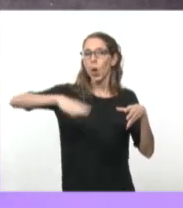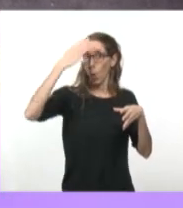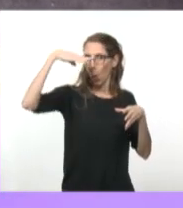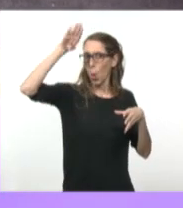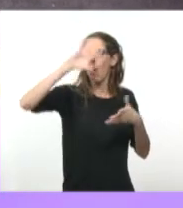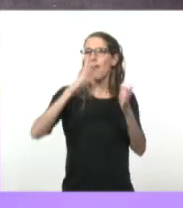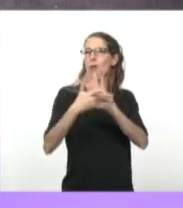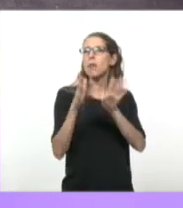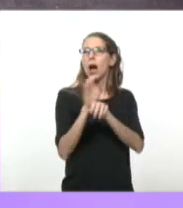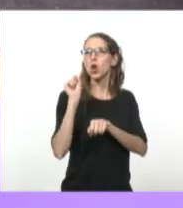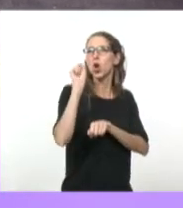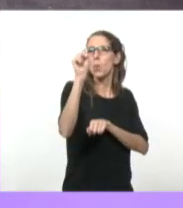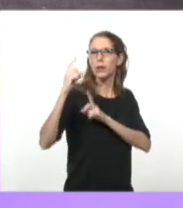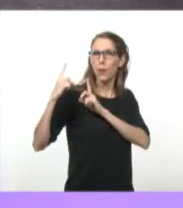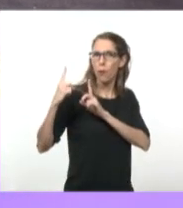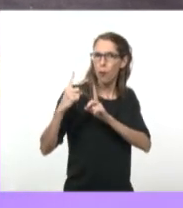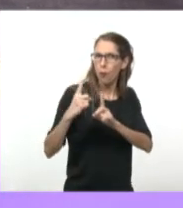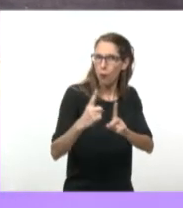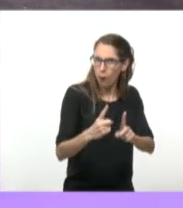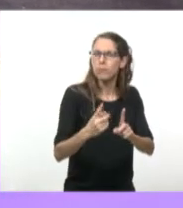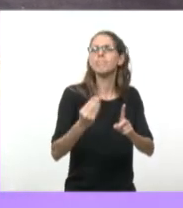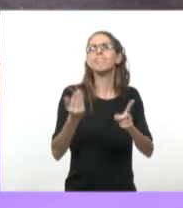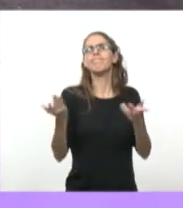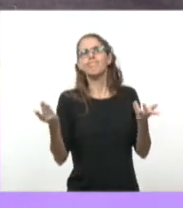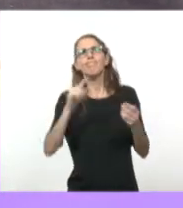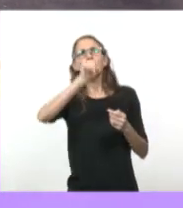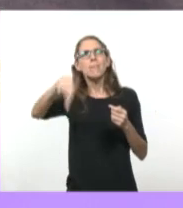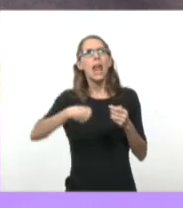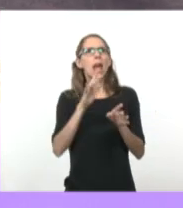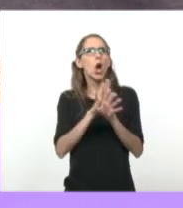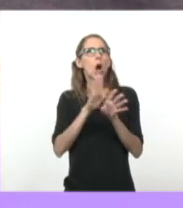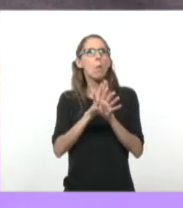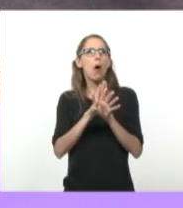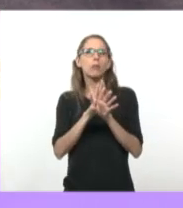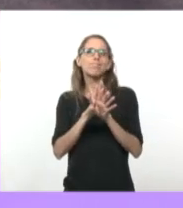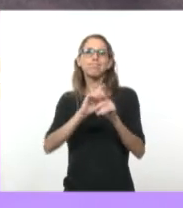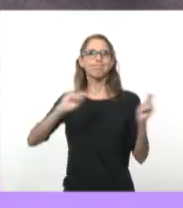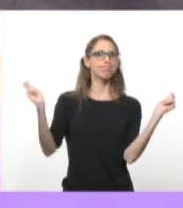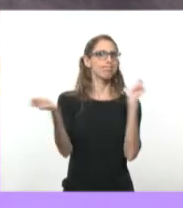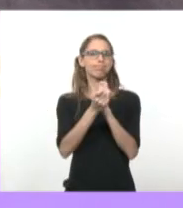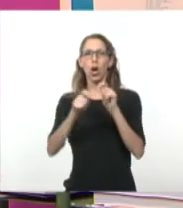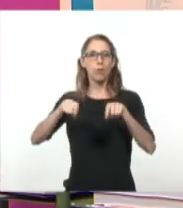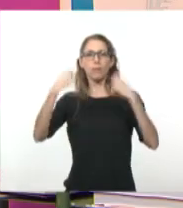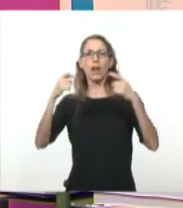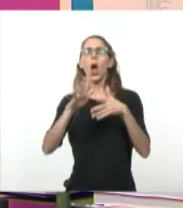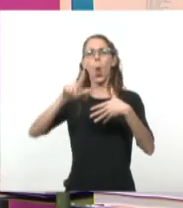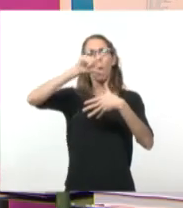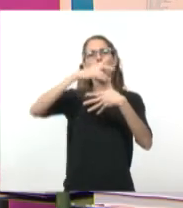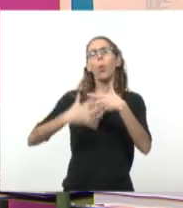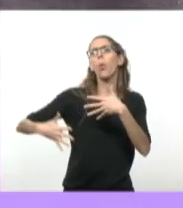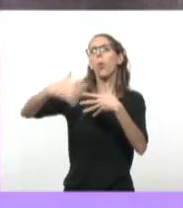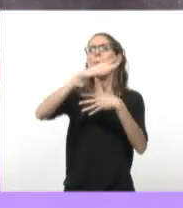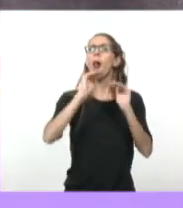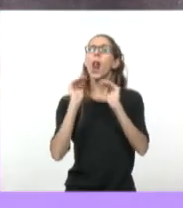es como que desestabiliza la armonía, por llamarla así, que había en la región. El mundo bipolar